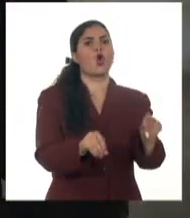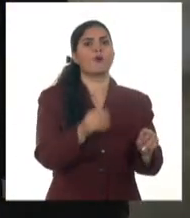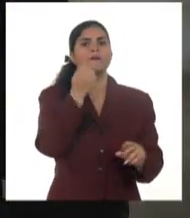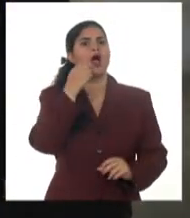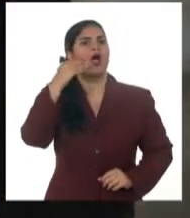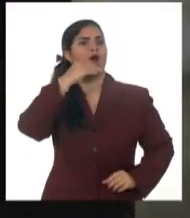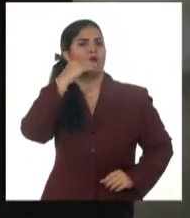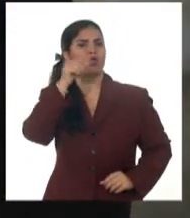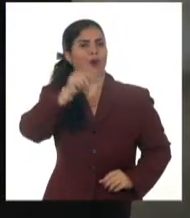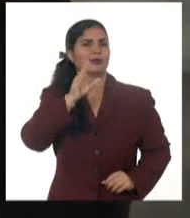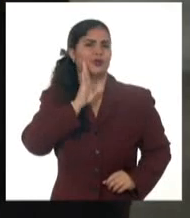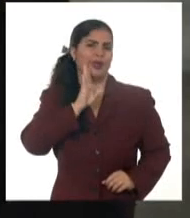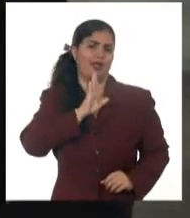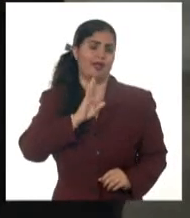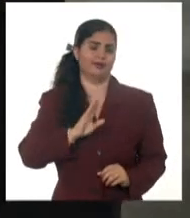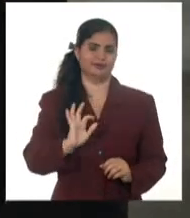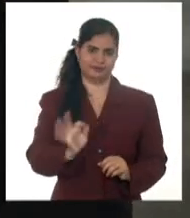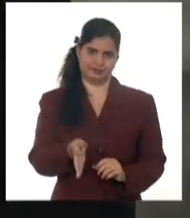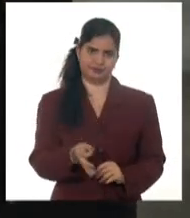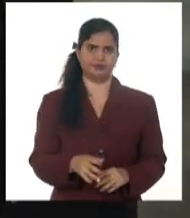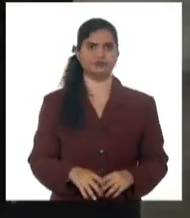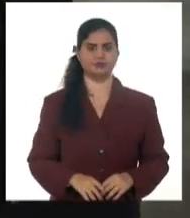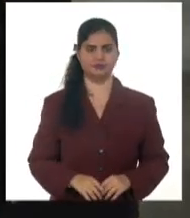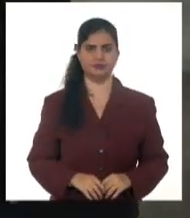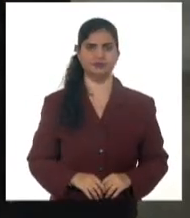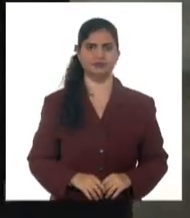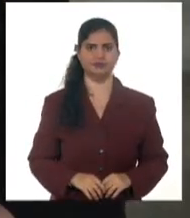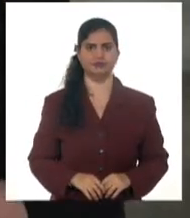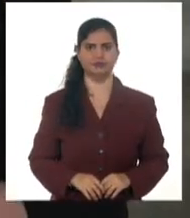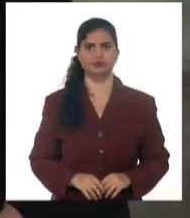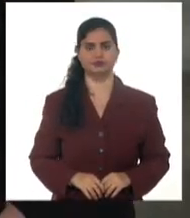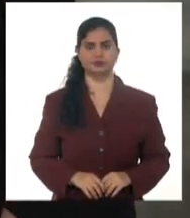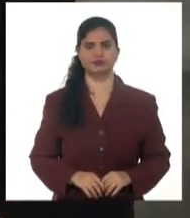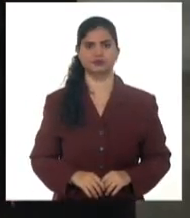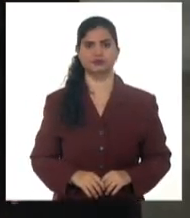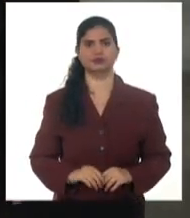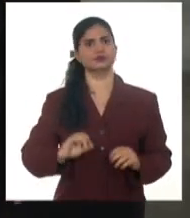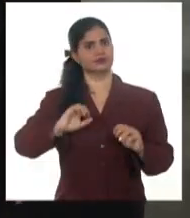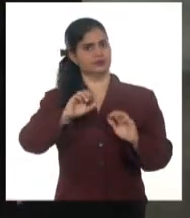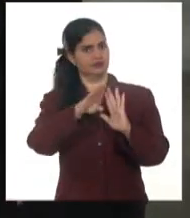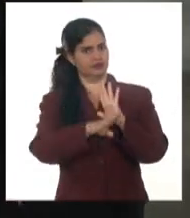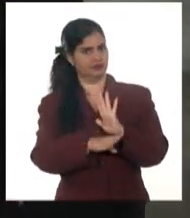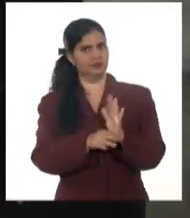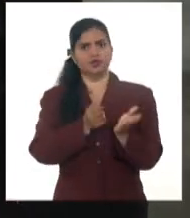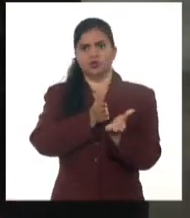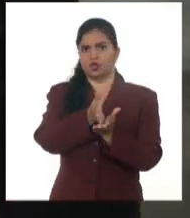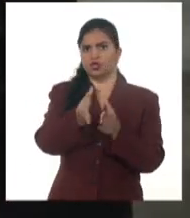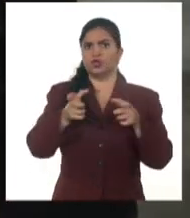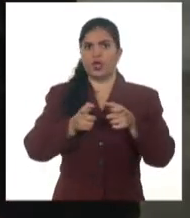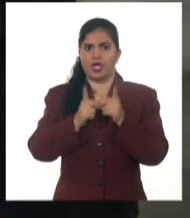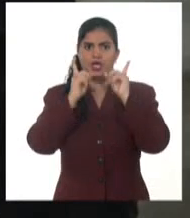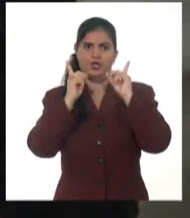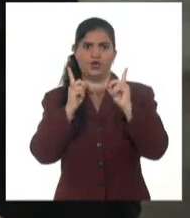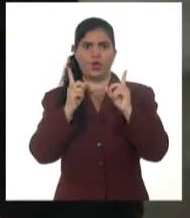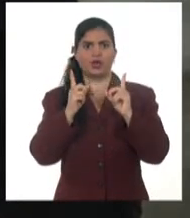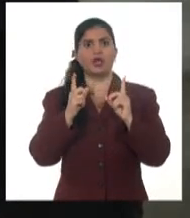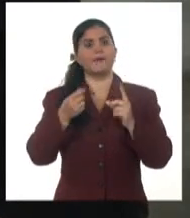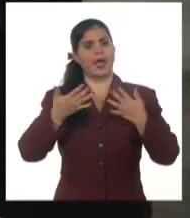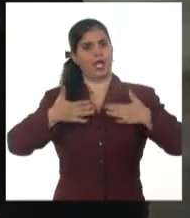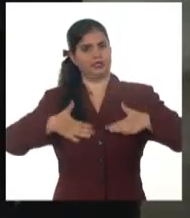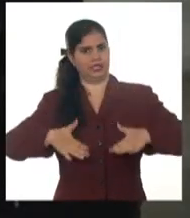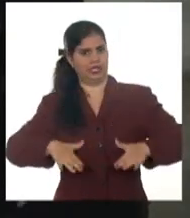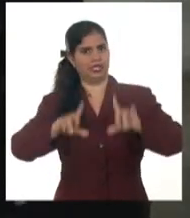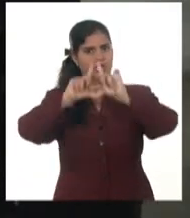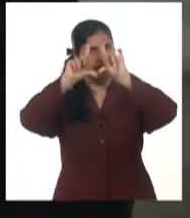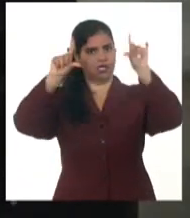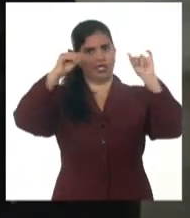se proyectan las instancias judiciales del país como garantía para la seguridad nacional. Desde